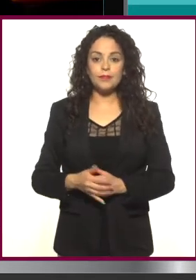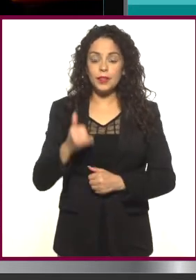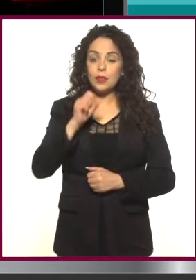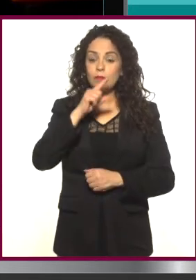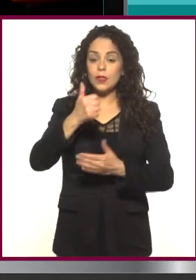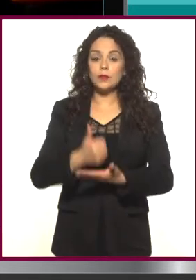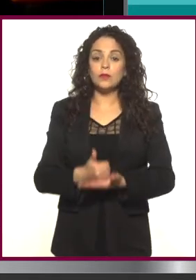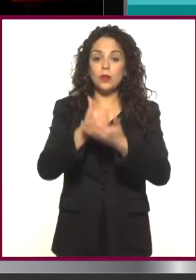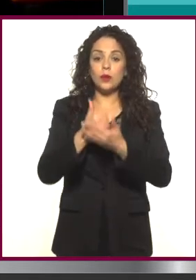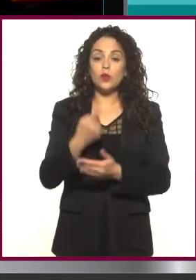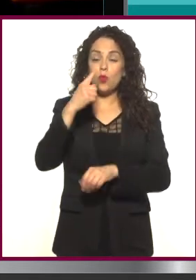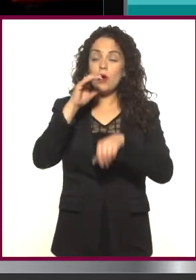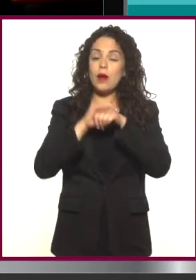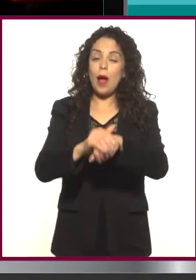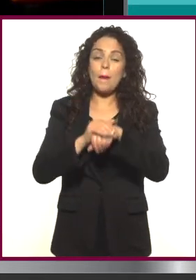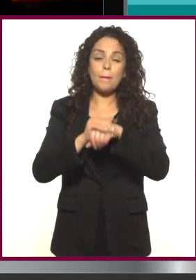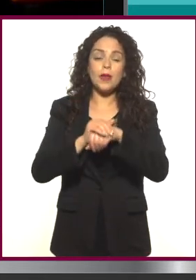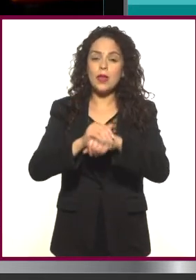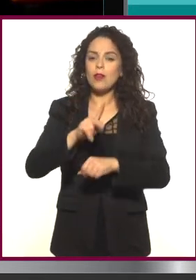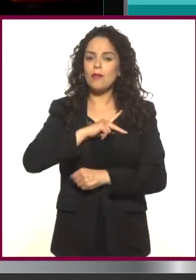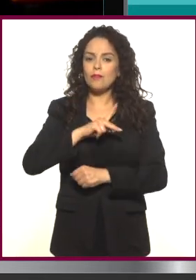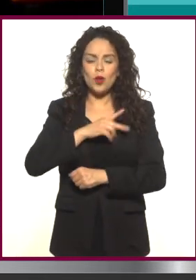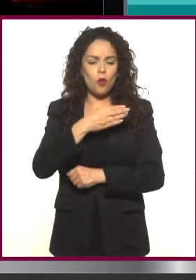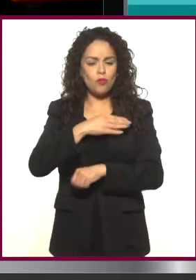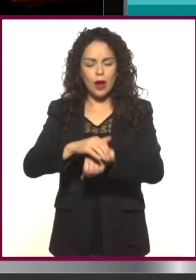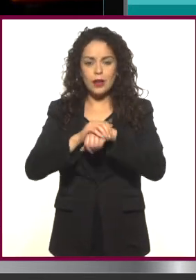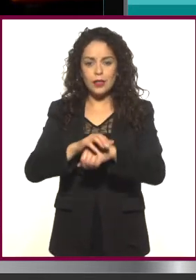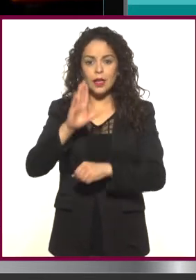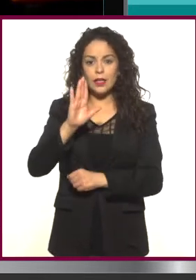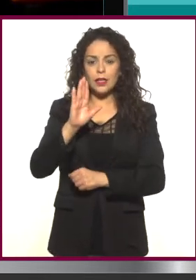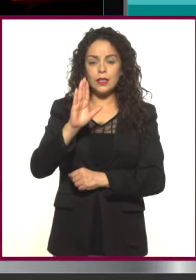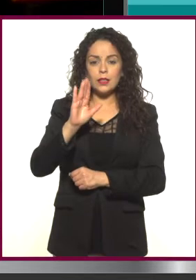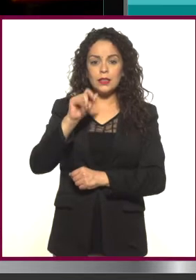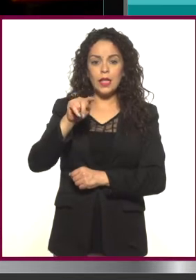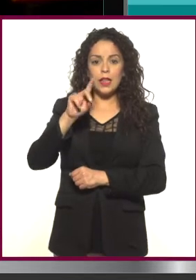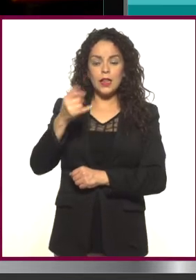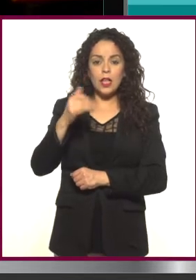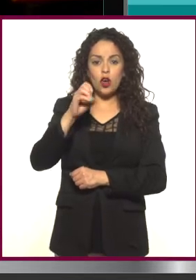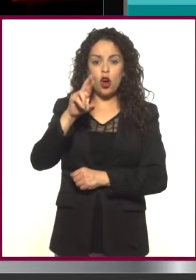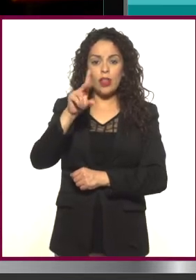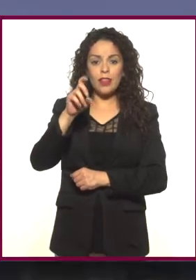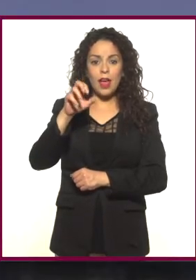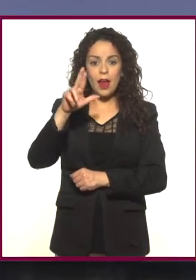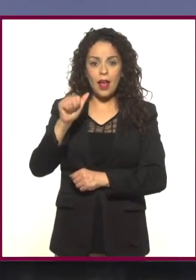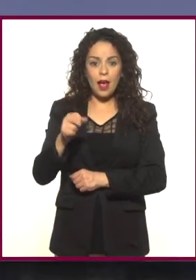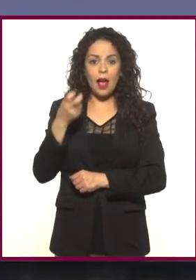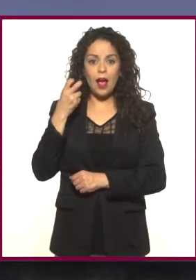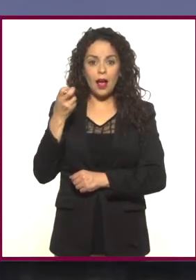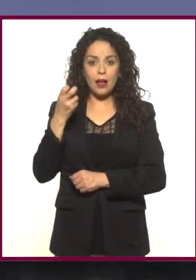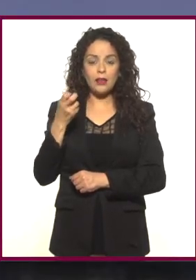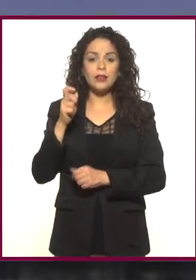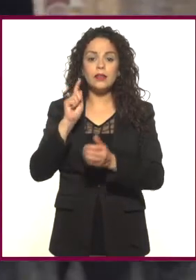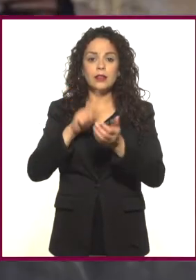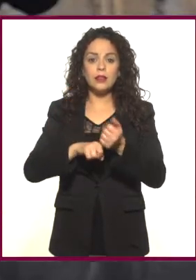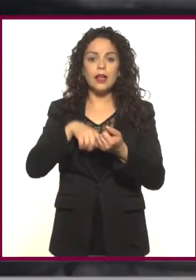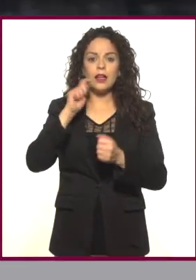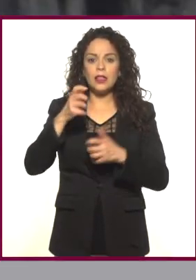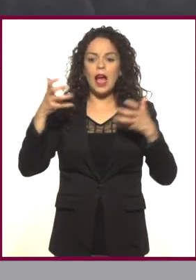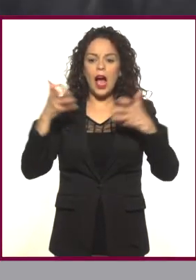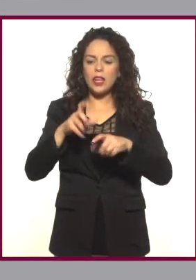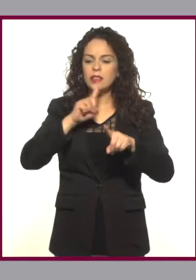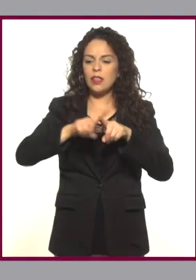la ayuda de un gran amigo, que es Cinti Cordera, que es el director y fundador de DoxMX, un festival de